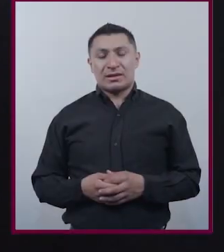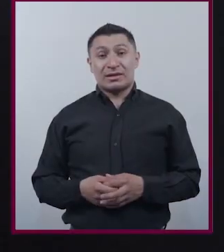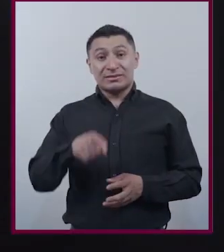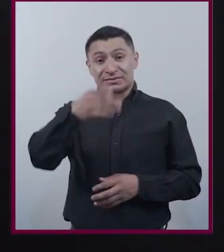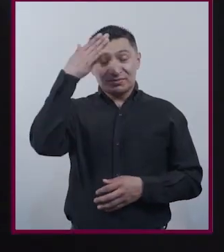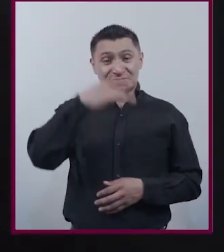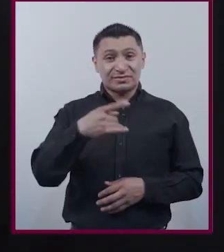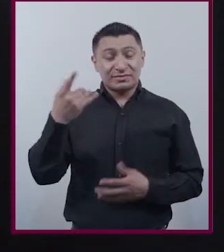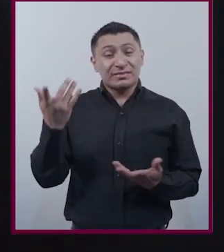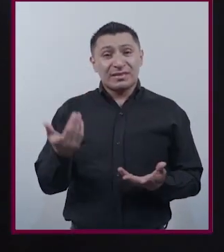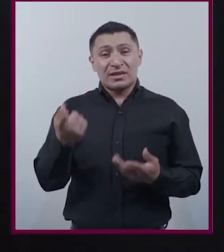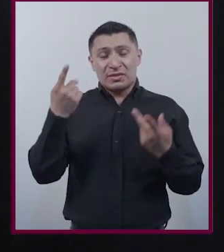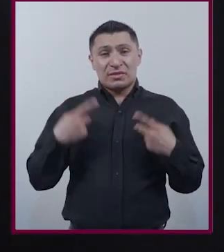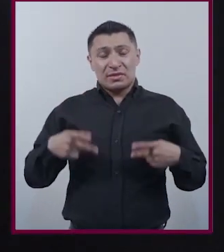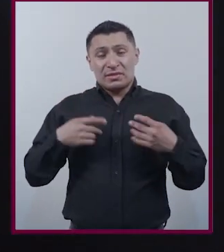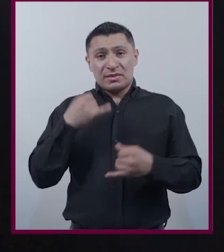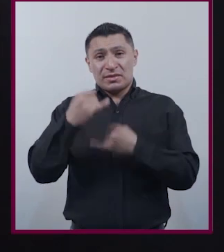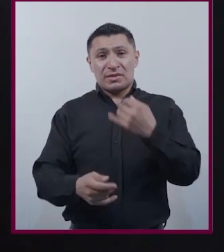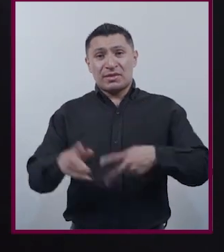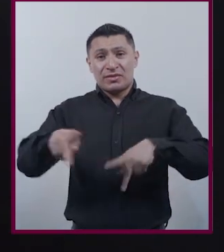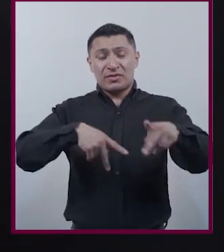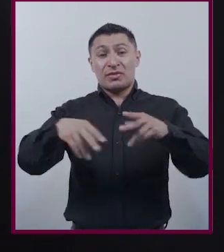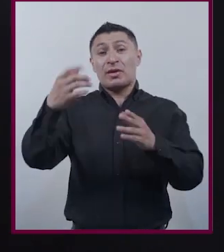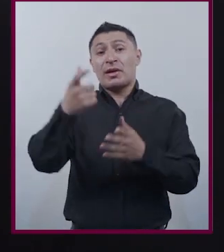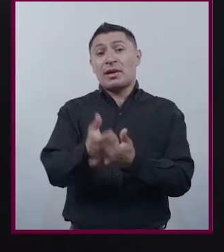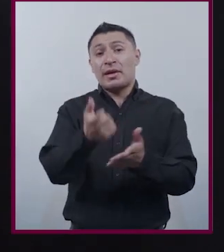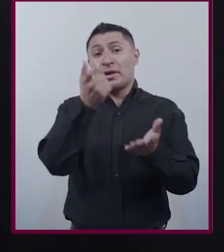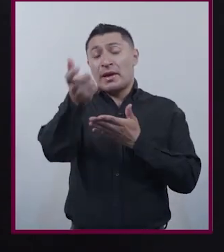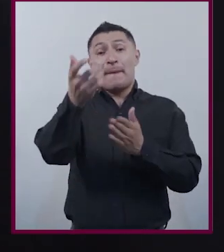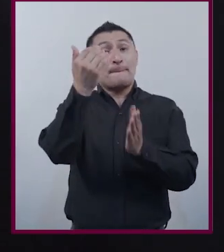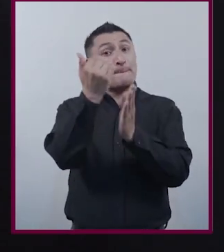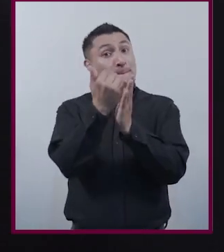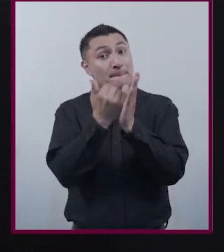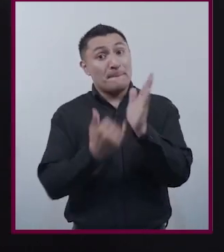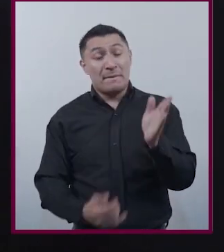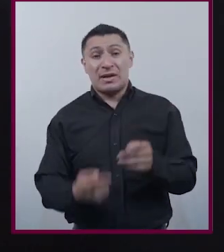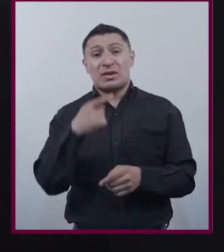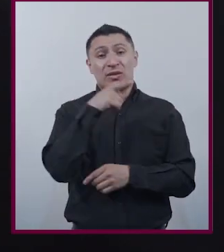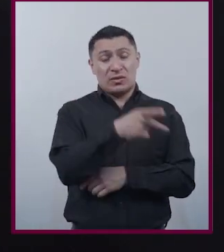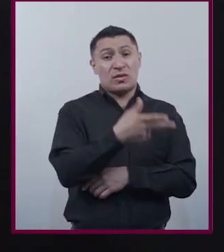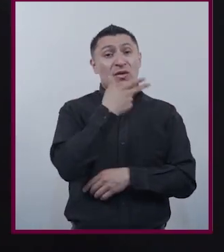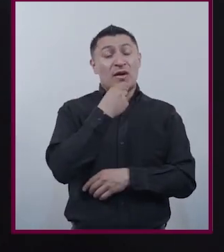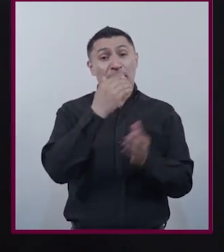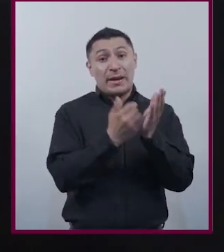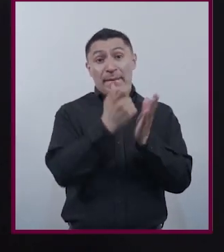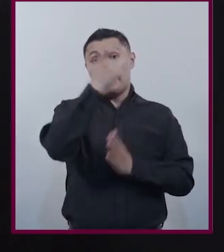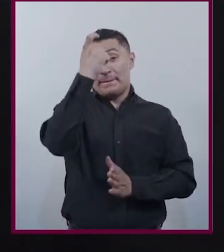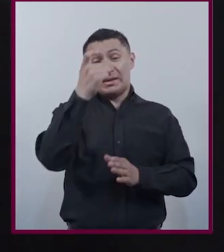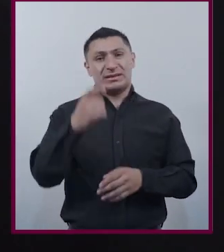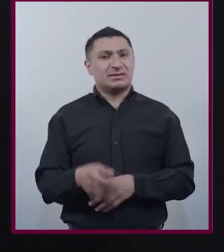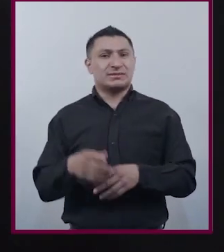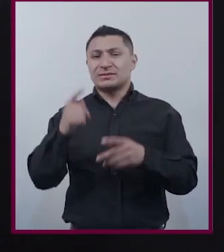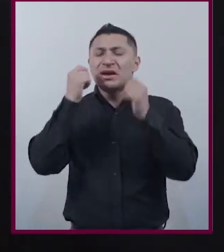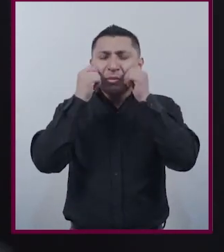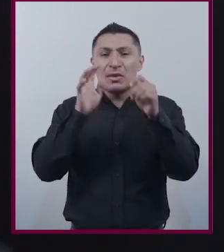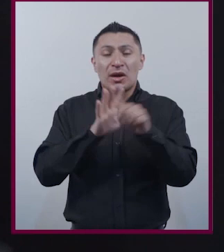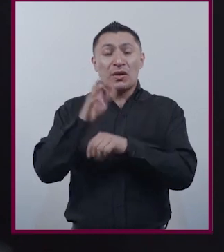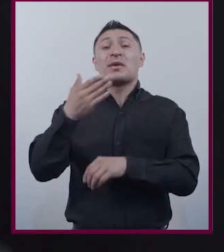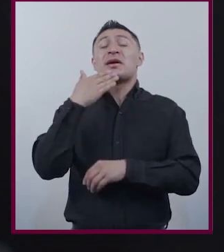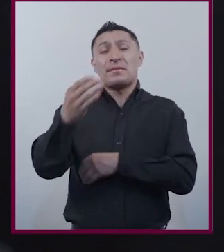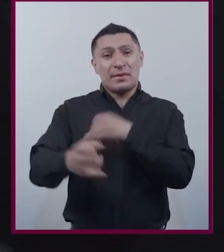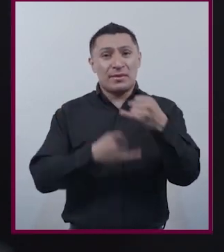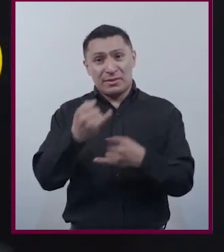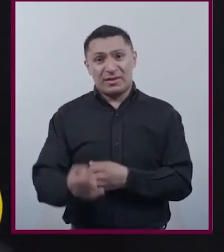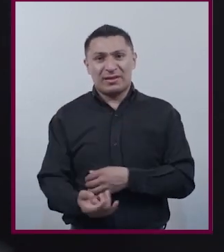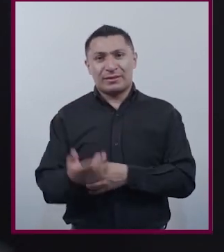¿Sabías que una jugadora de fútbol gana menos, pero mucho menos que un futbolista varón? Independientemente de su rendimiento, ¿que